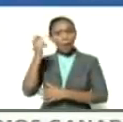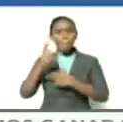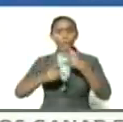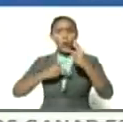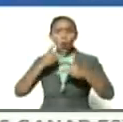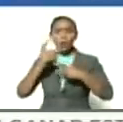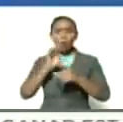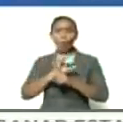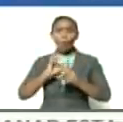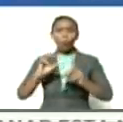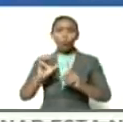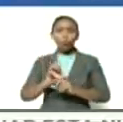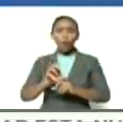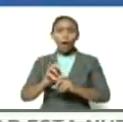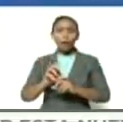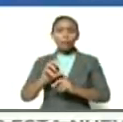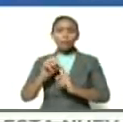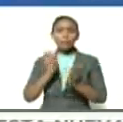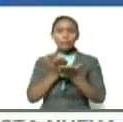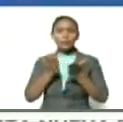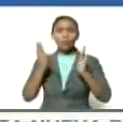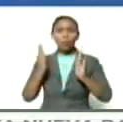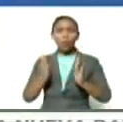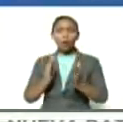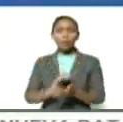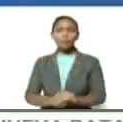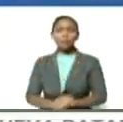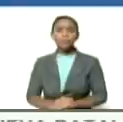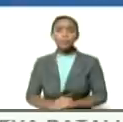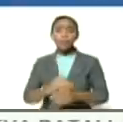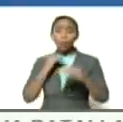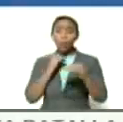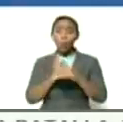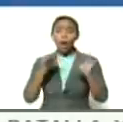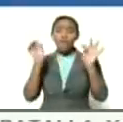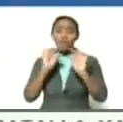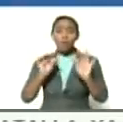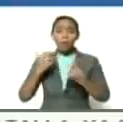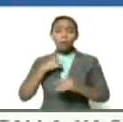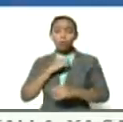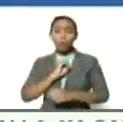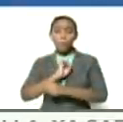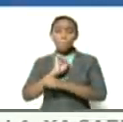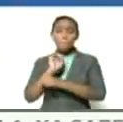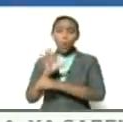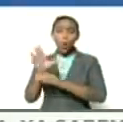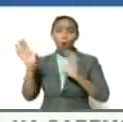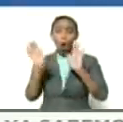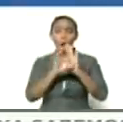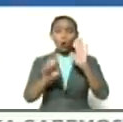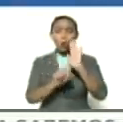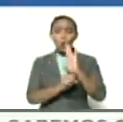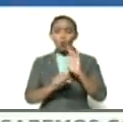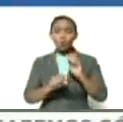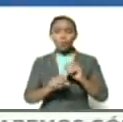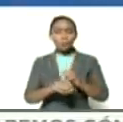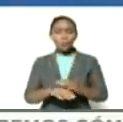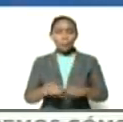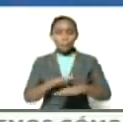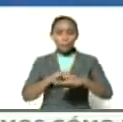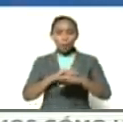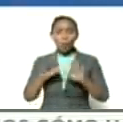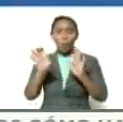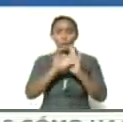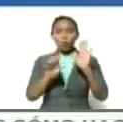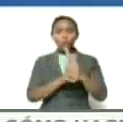cultural académica igualmente hemos lanzado el concurso que lanzamos a nivel